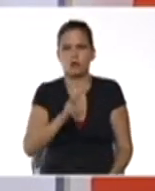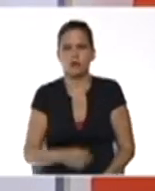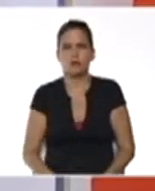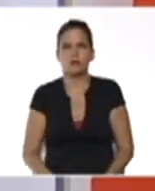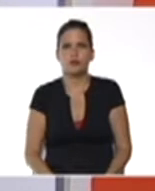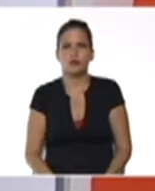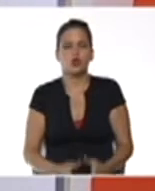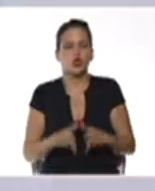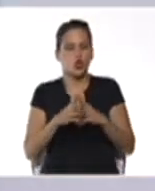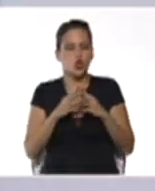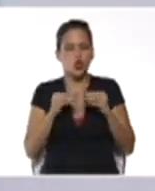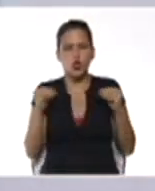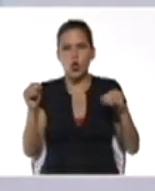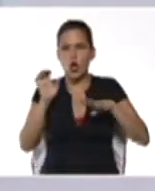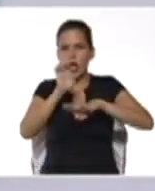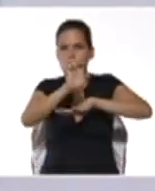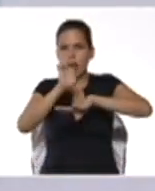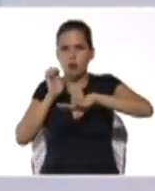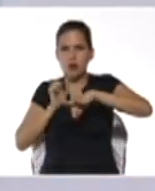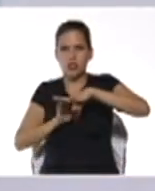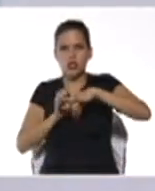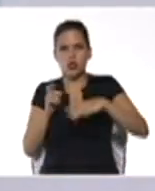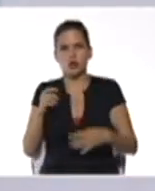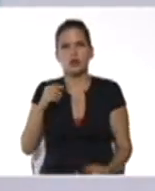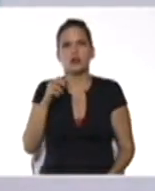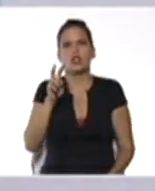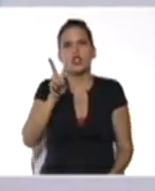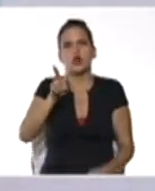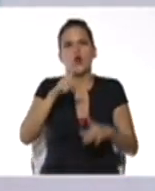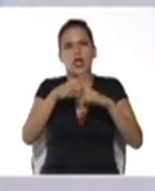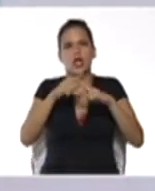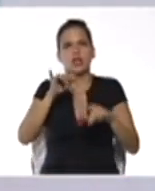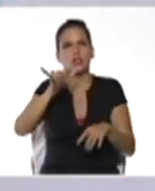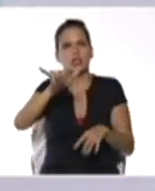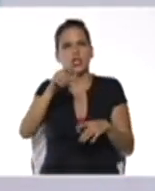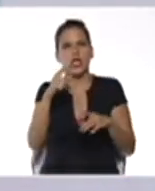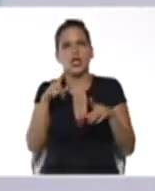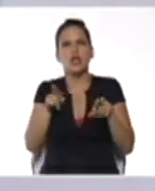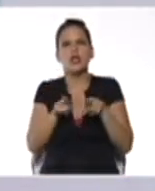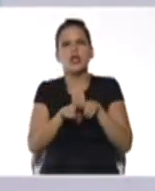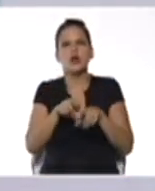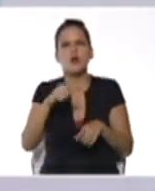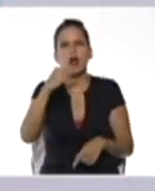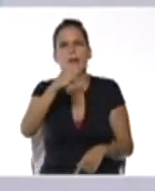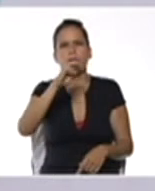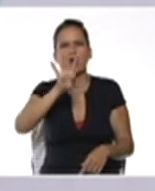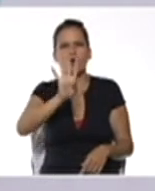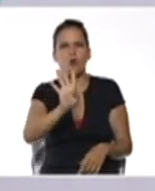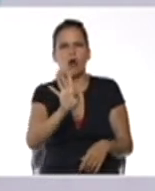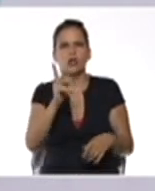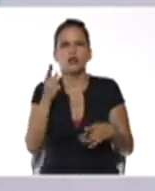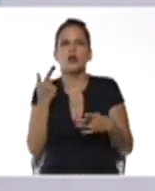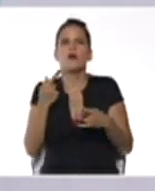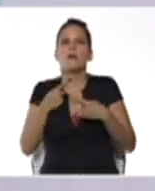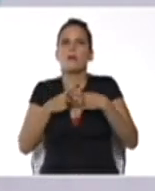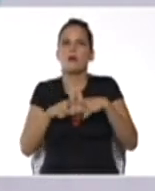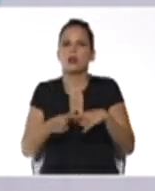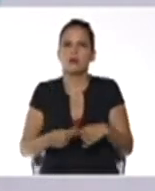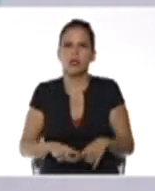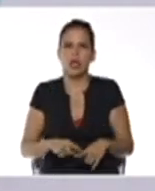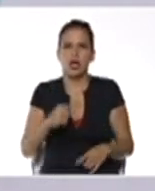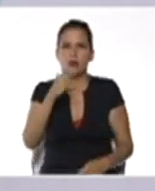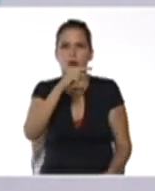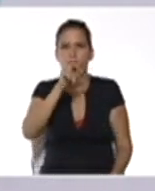Toda la ecuación de abajo la vamos a multiplicar por menos 2 y hay que aplicar la propiedad distributiva, quedaría